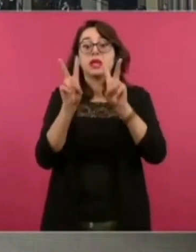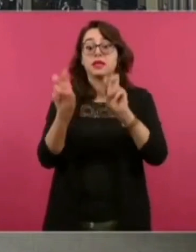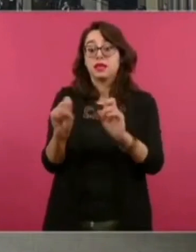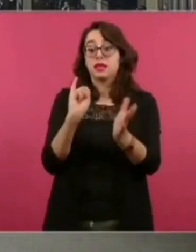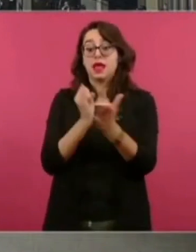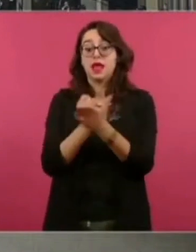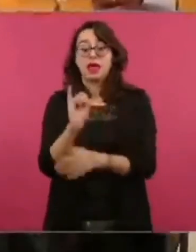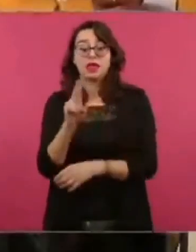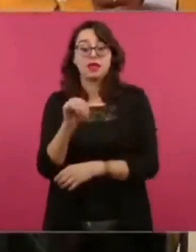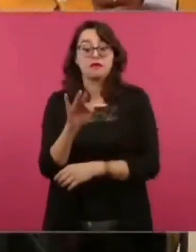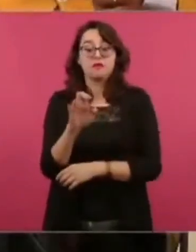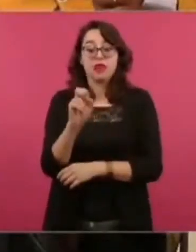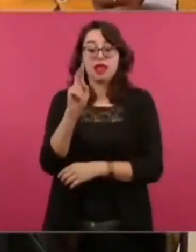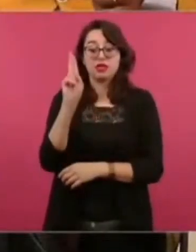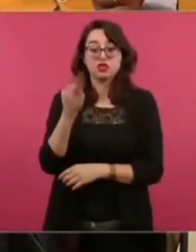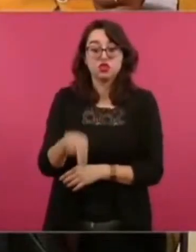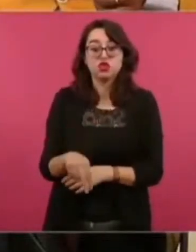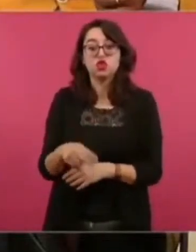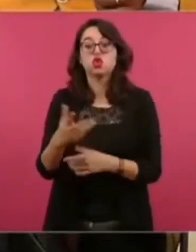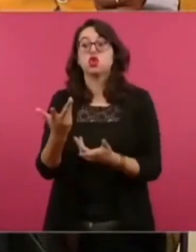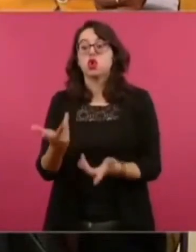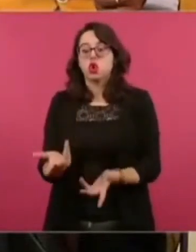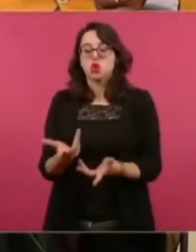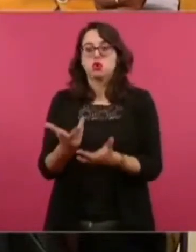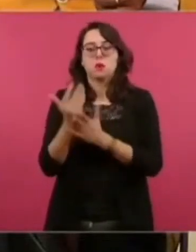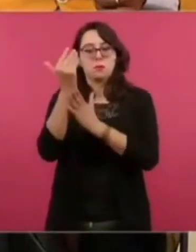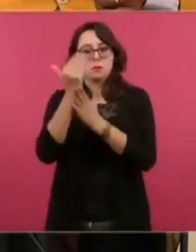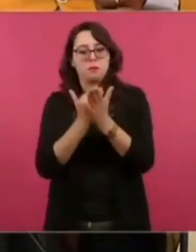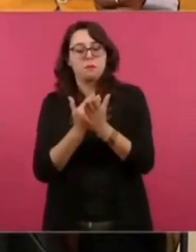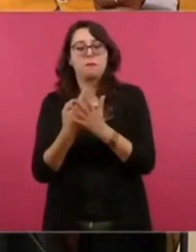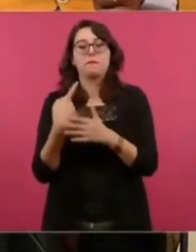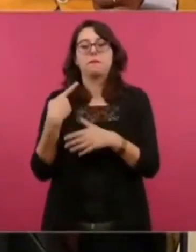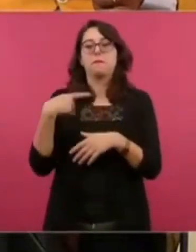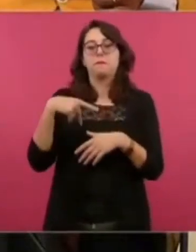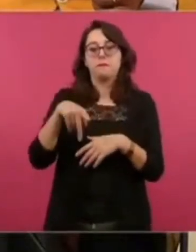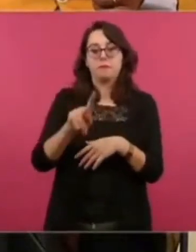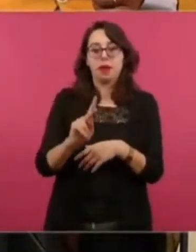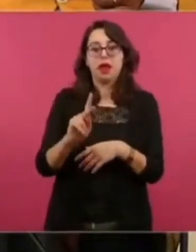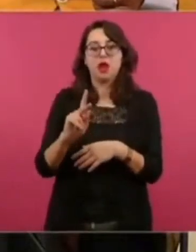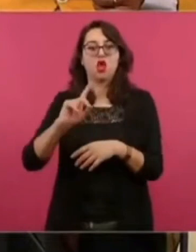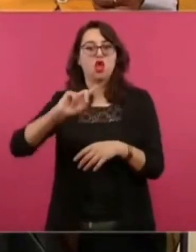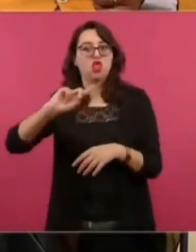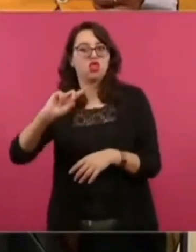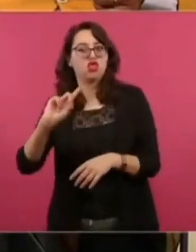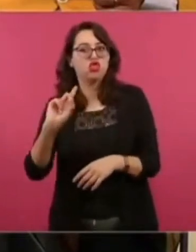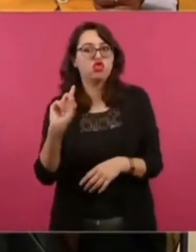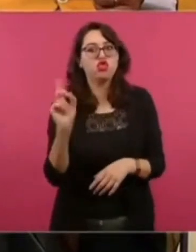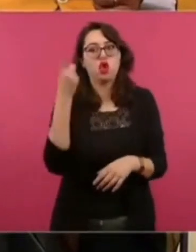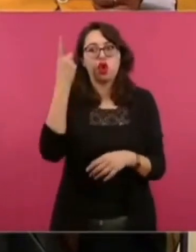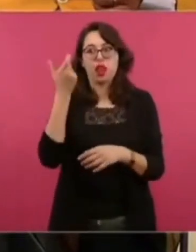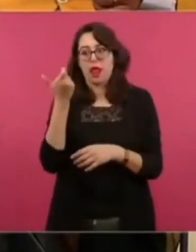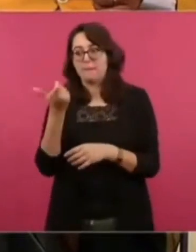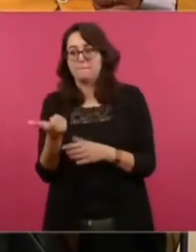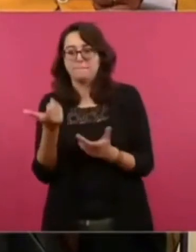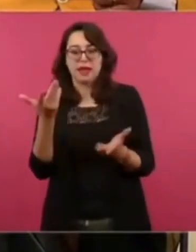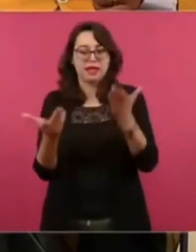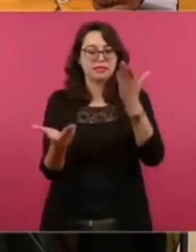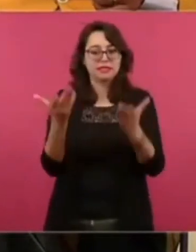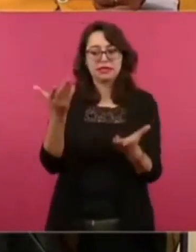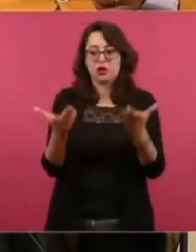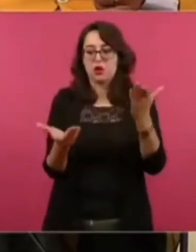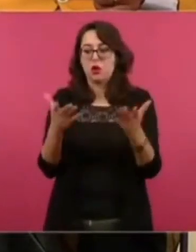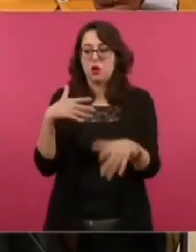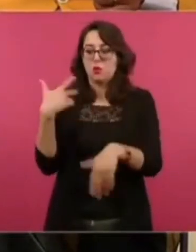pero sumado con el tipo de cambio que dicen que a partir de agosto podría ser de 16, 80 pesos